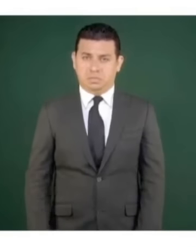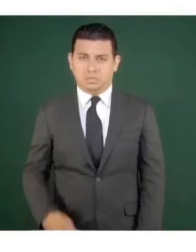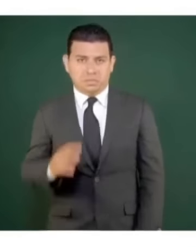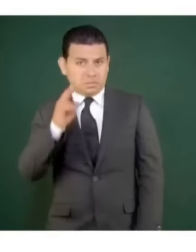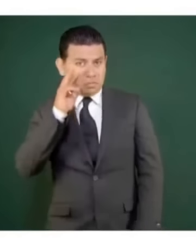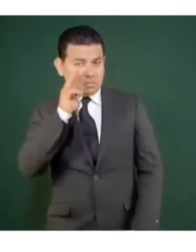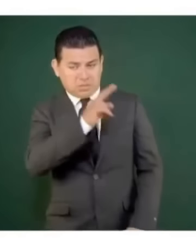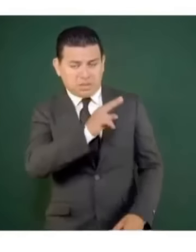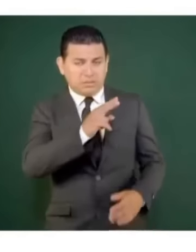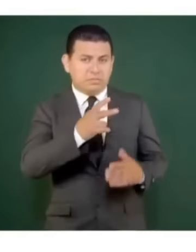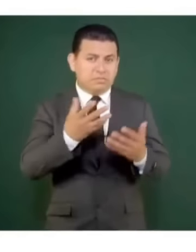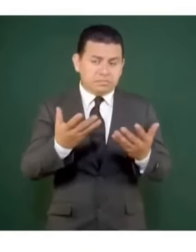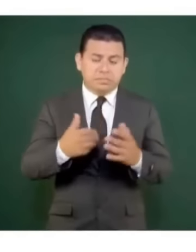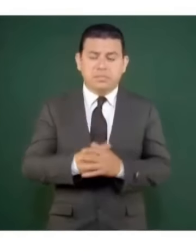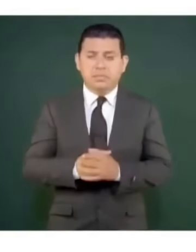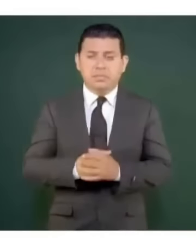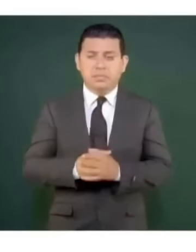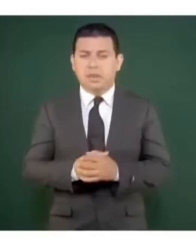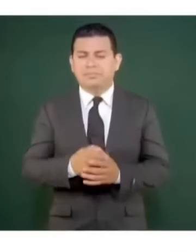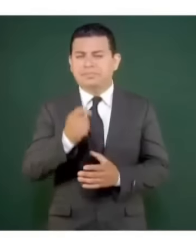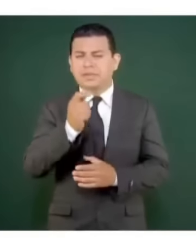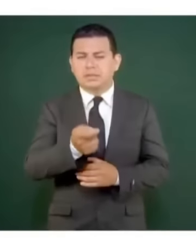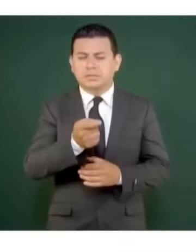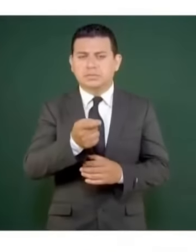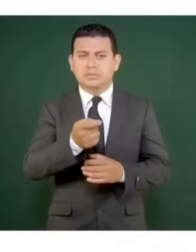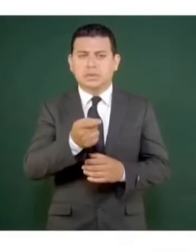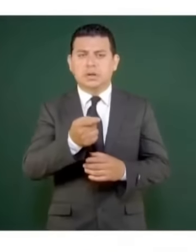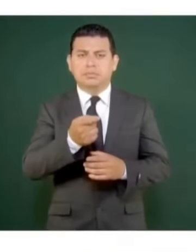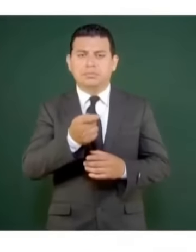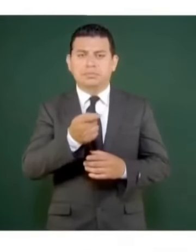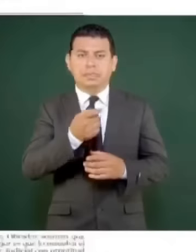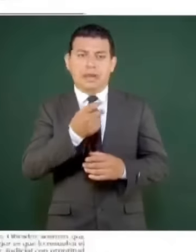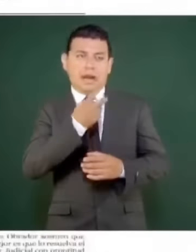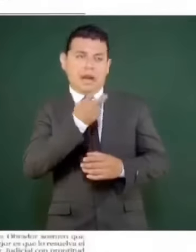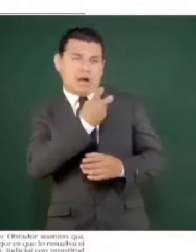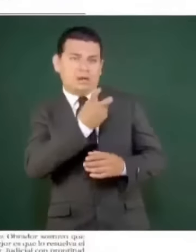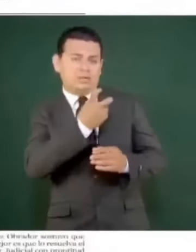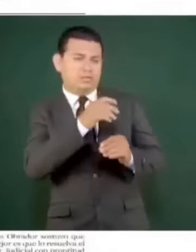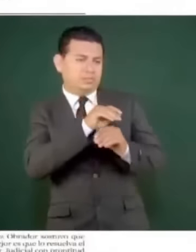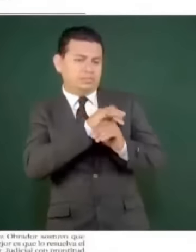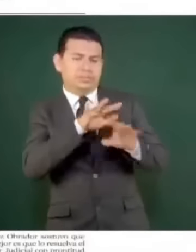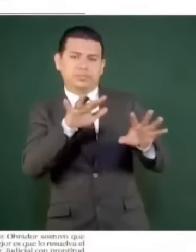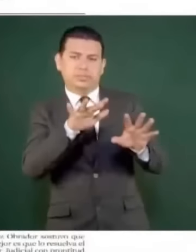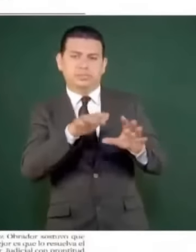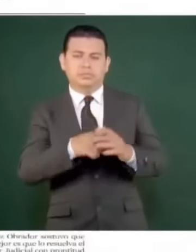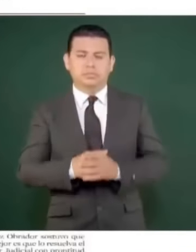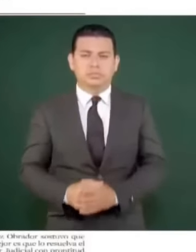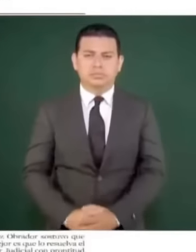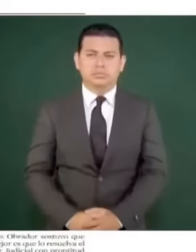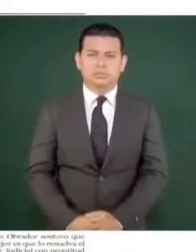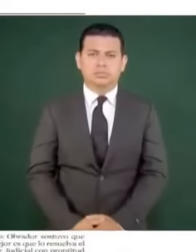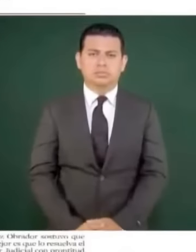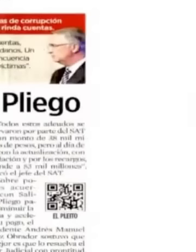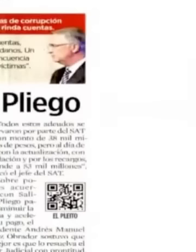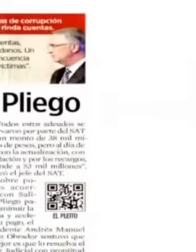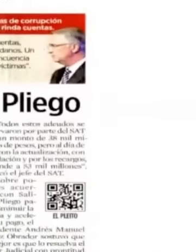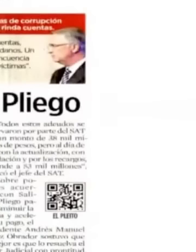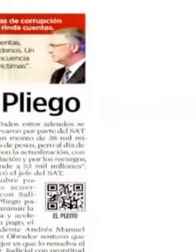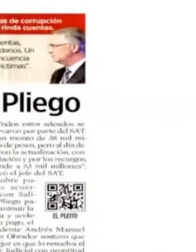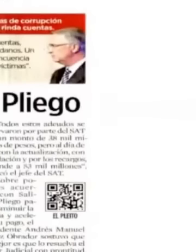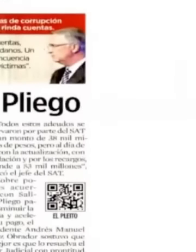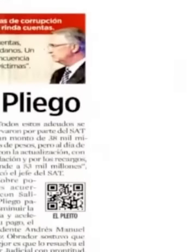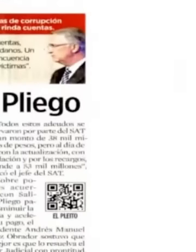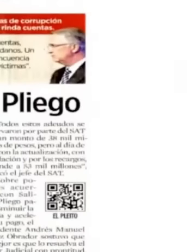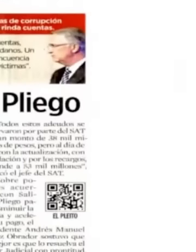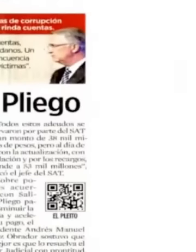fíjense la